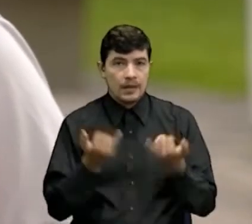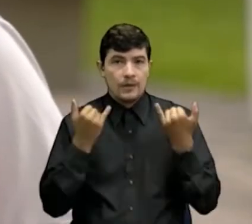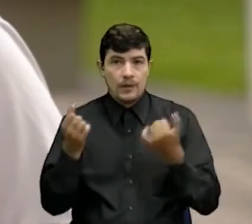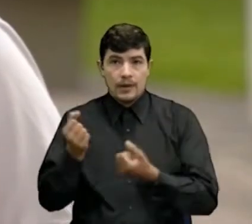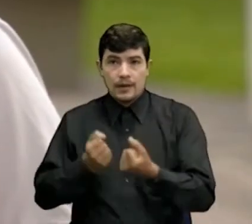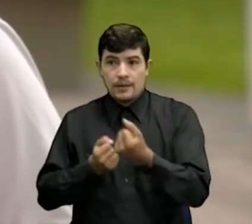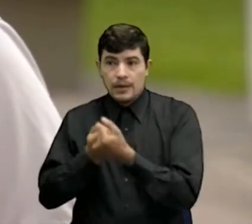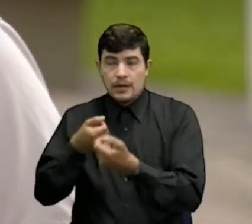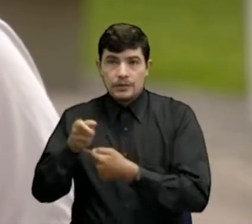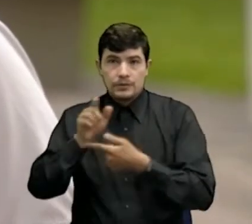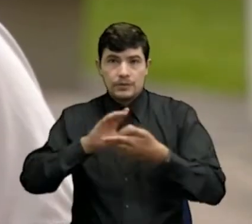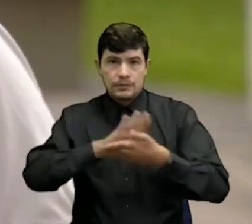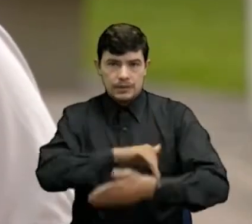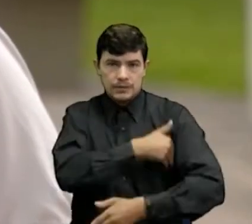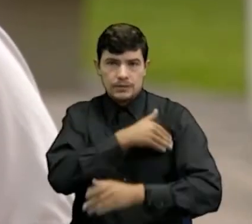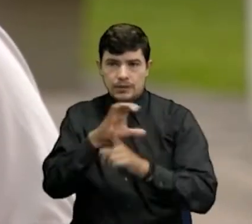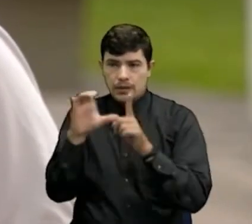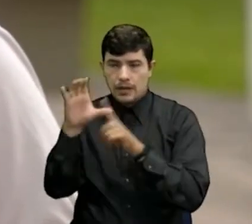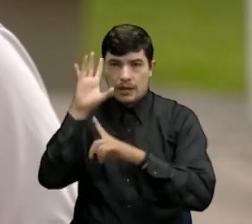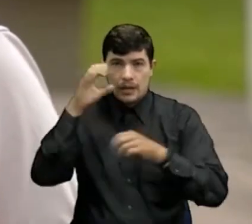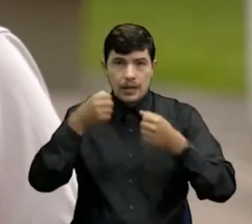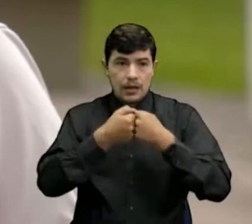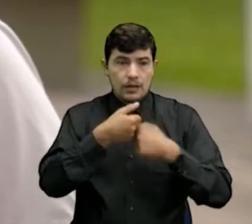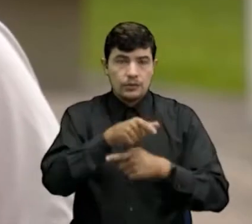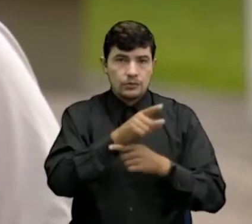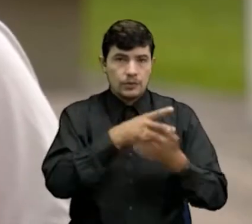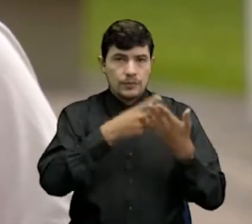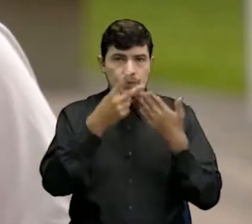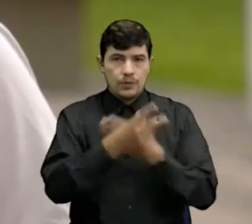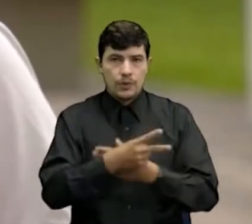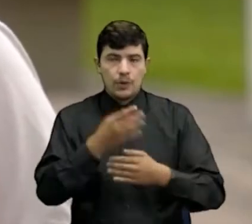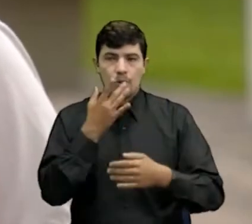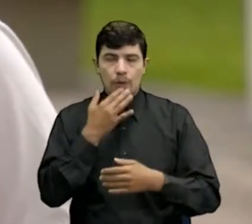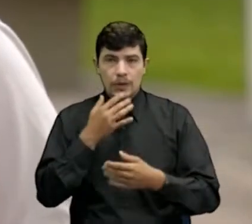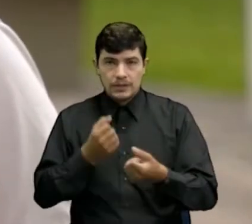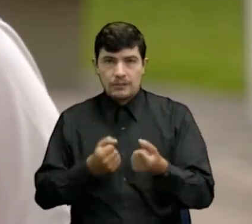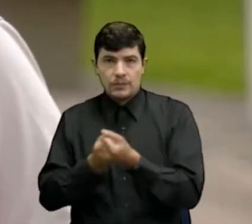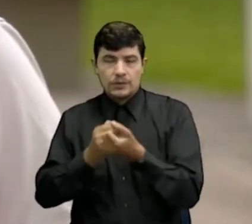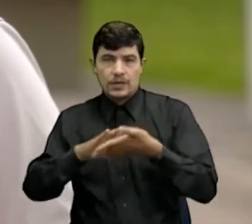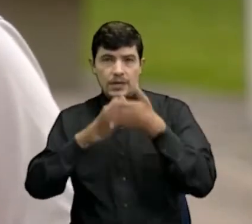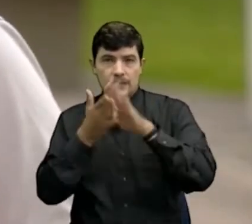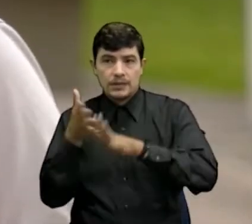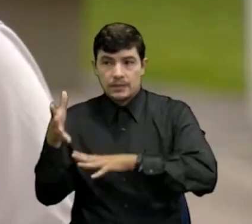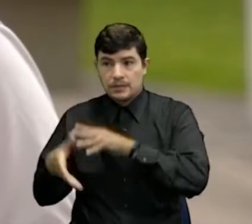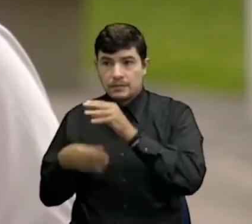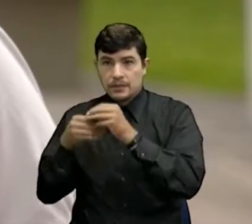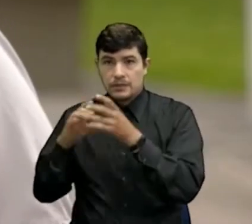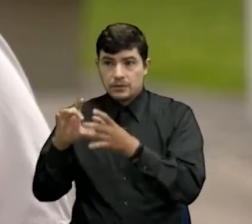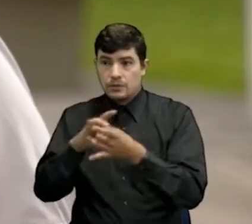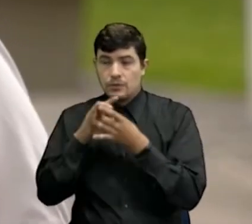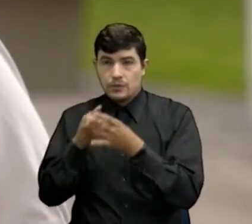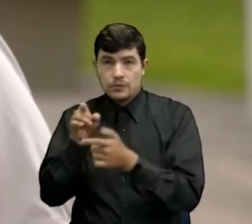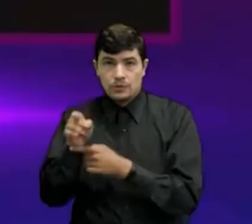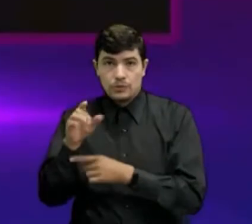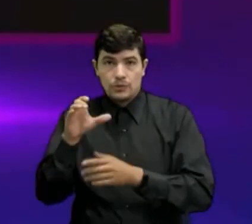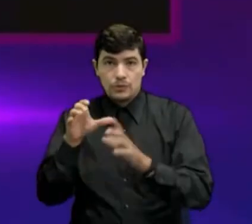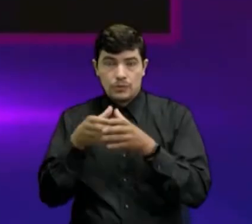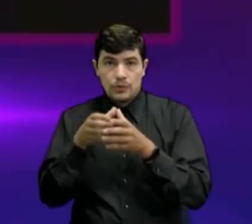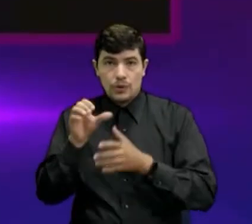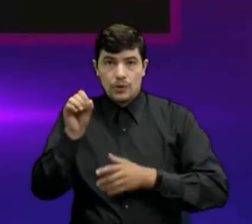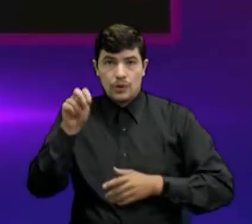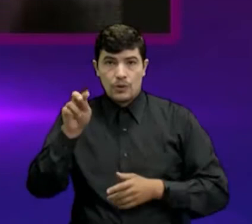al apoyo del Ministerio de Cultura con el proyecto Colores para la Paz, al cual se vincula también la Caja de Compensación Familiar con Fanorte